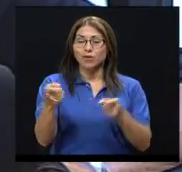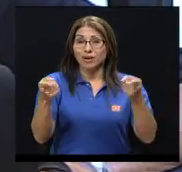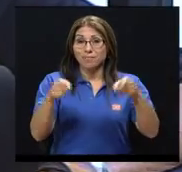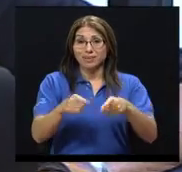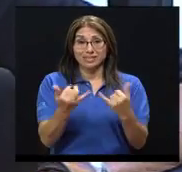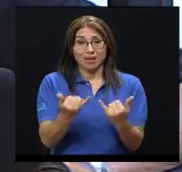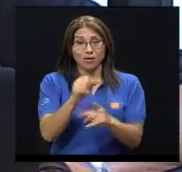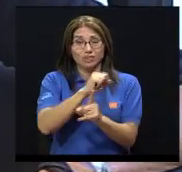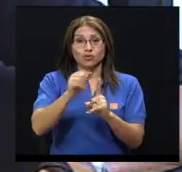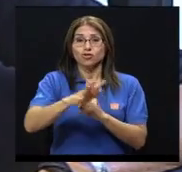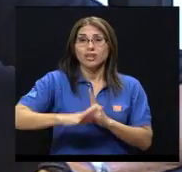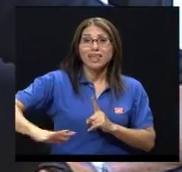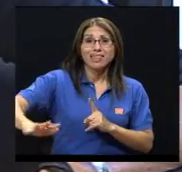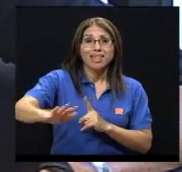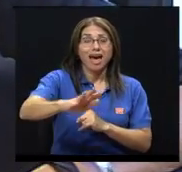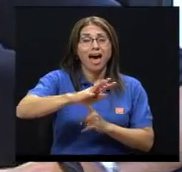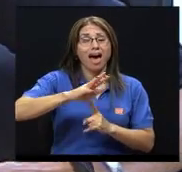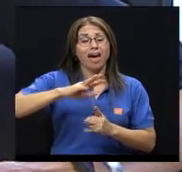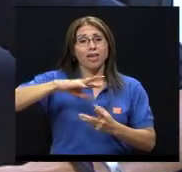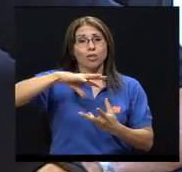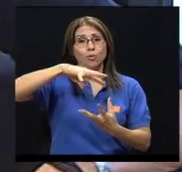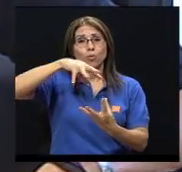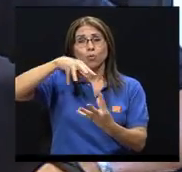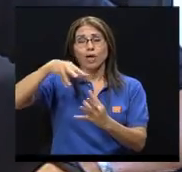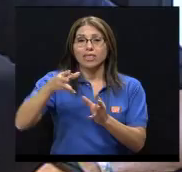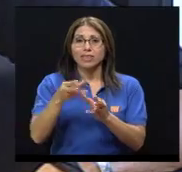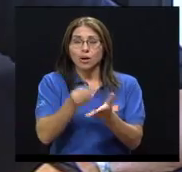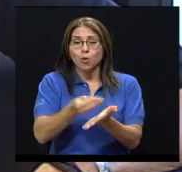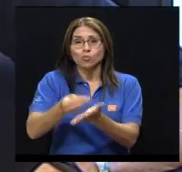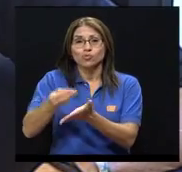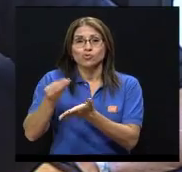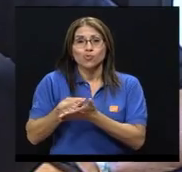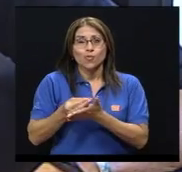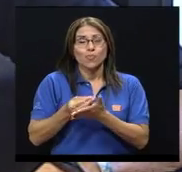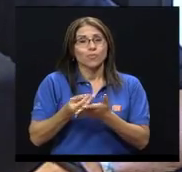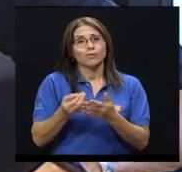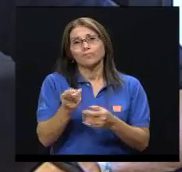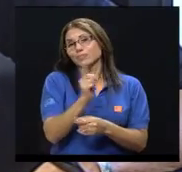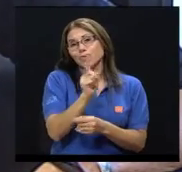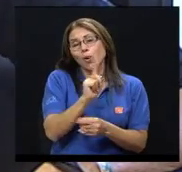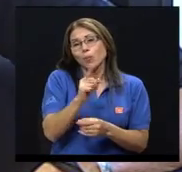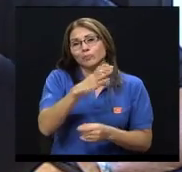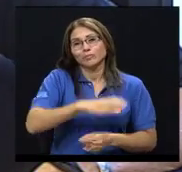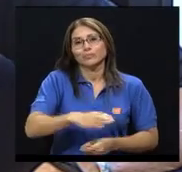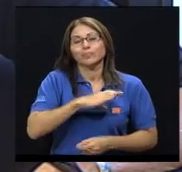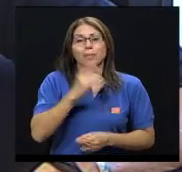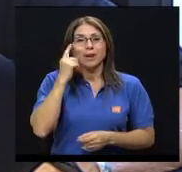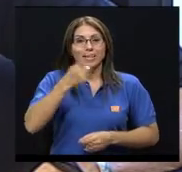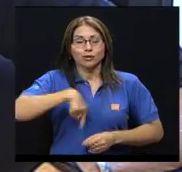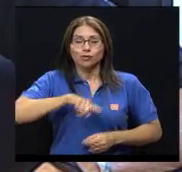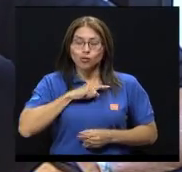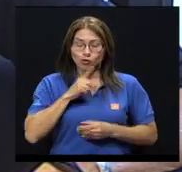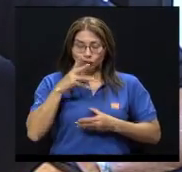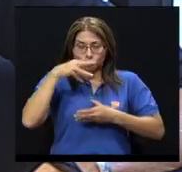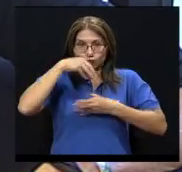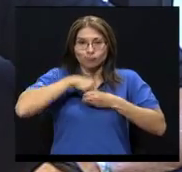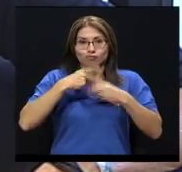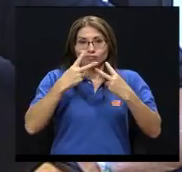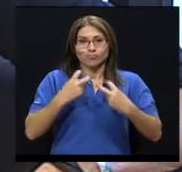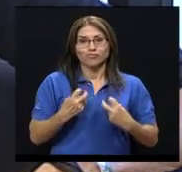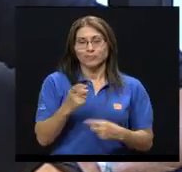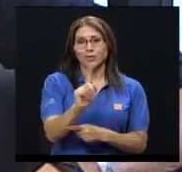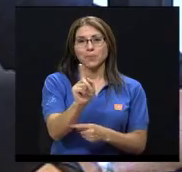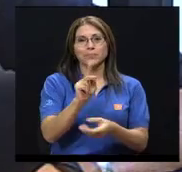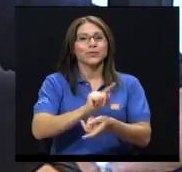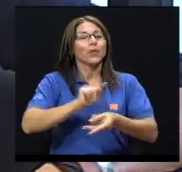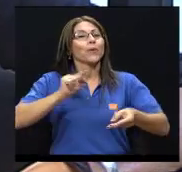que la sociedad de consumo del mundo occidental no se caracteriza por llevarnos hacia adentro. Todo lo contrario, ¿verdad?